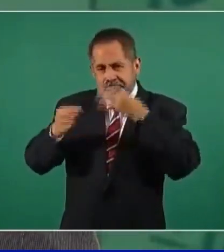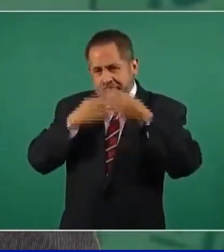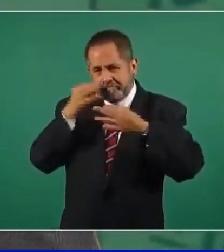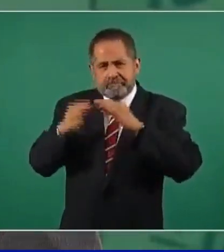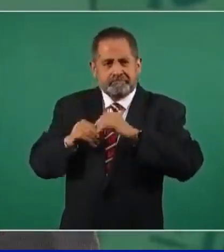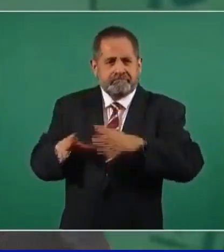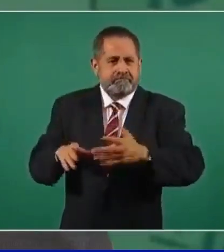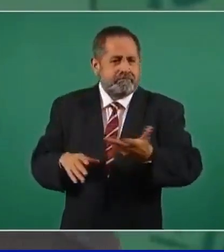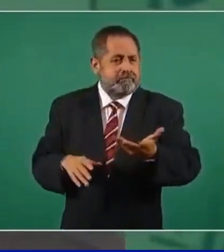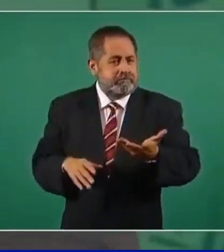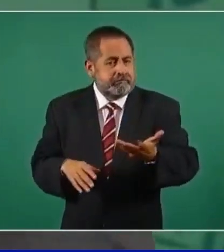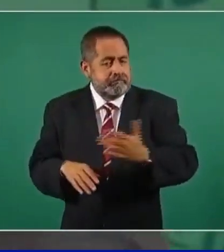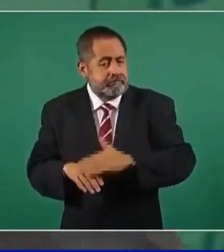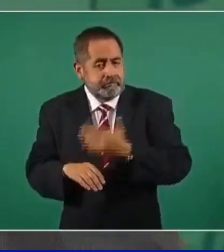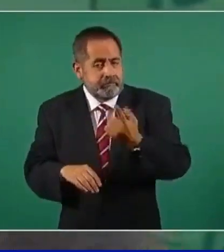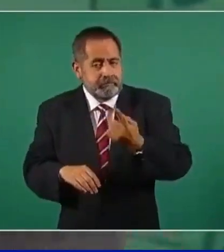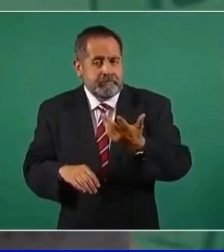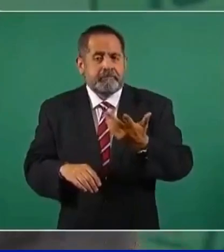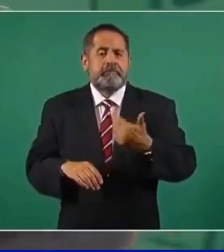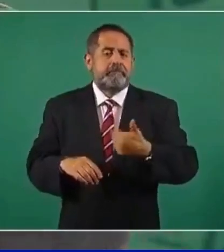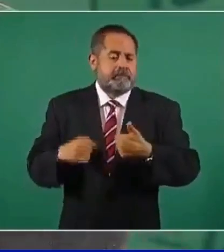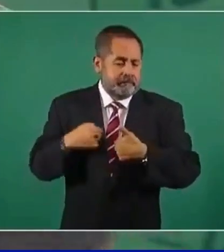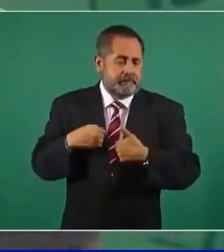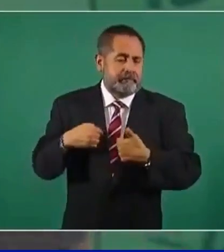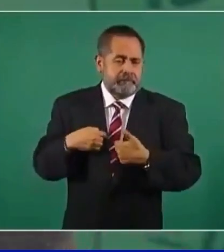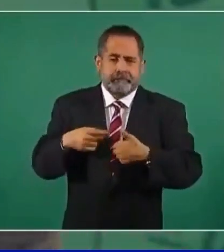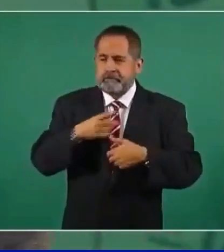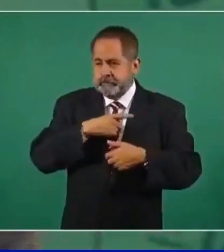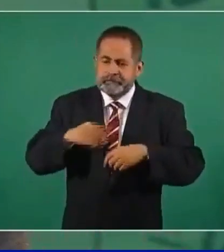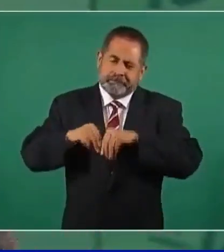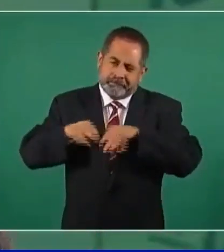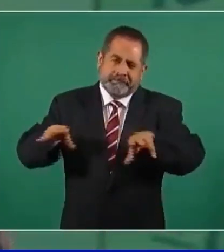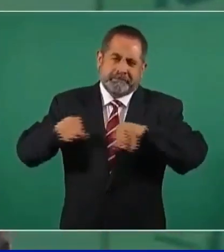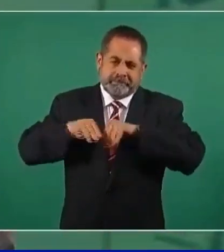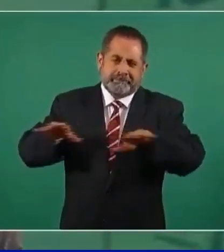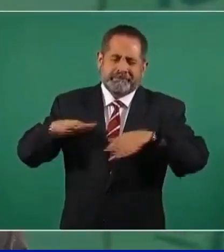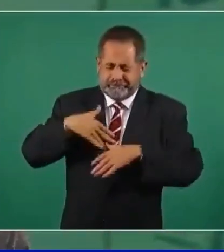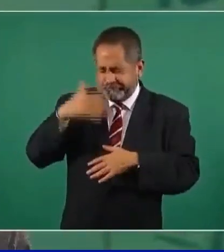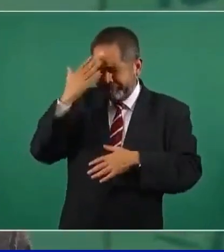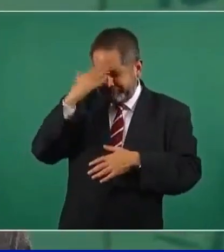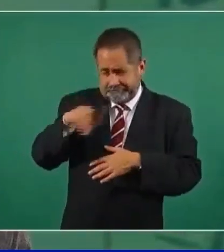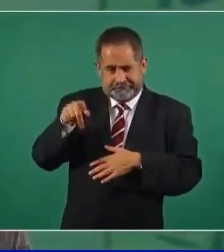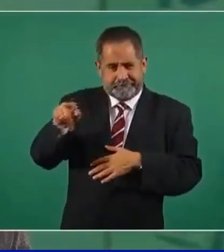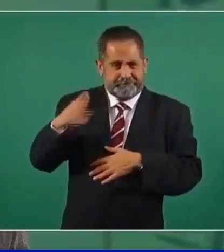Porque esto se tiene que saber